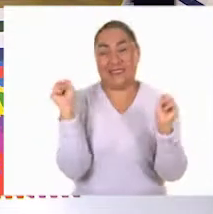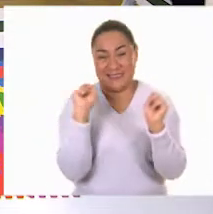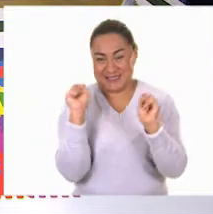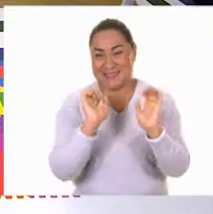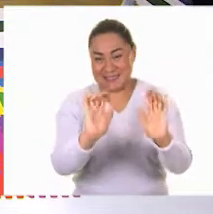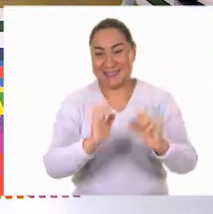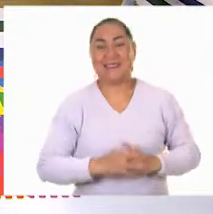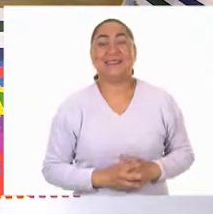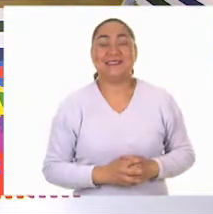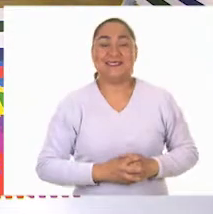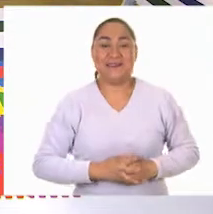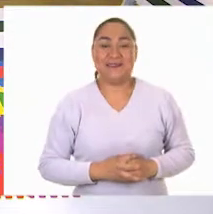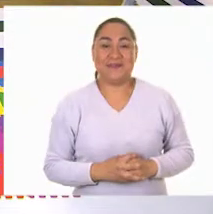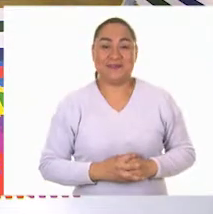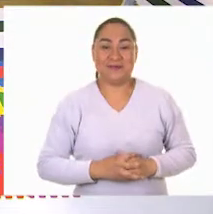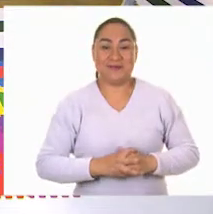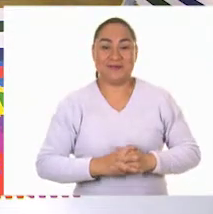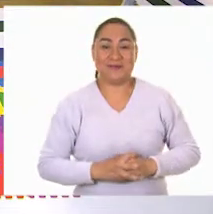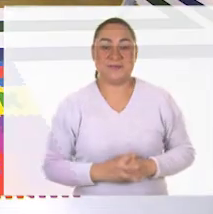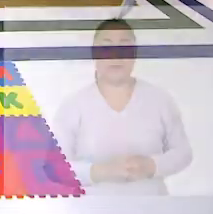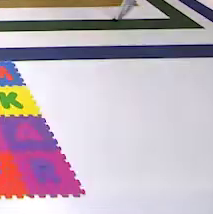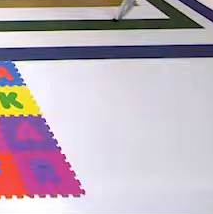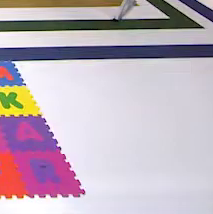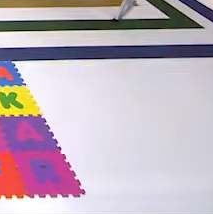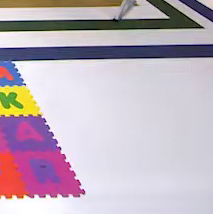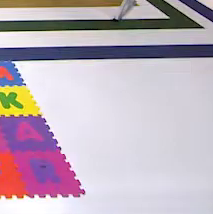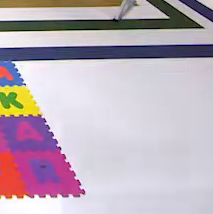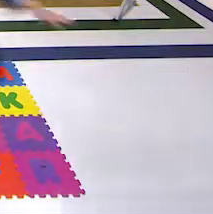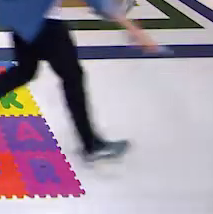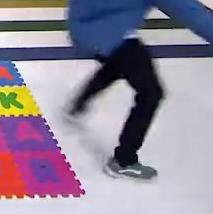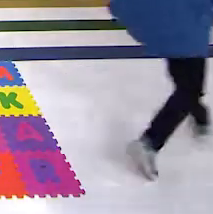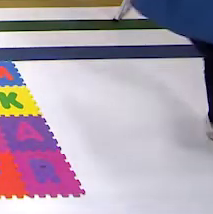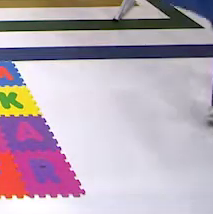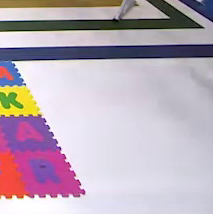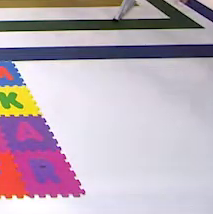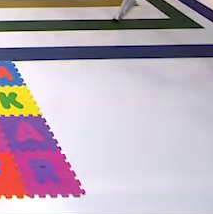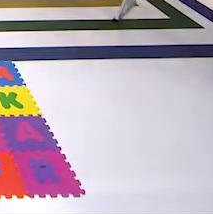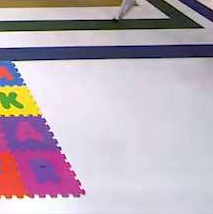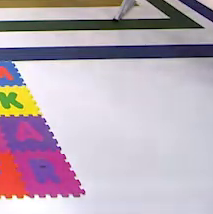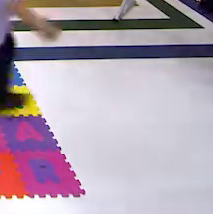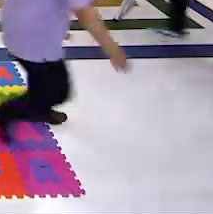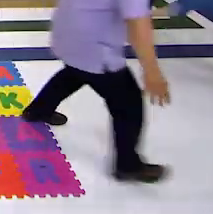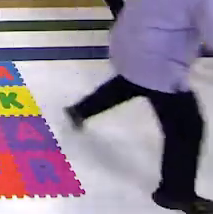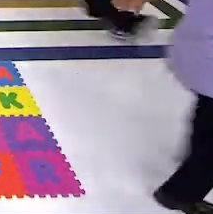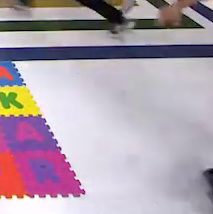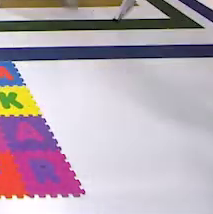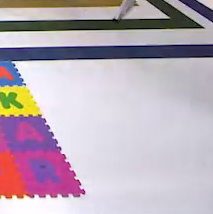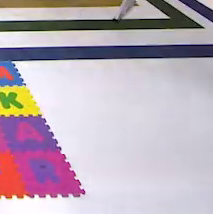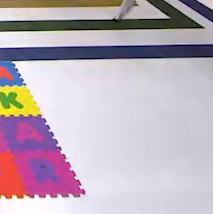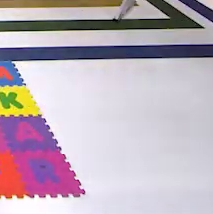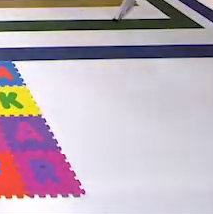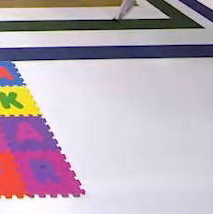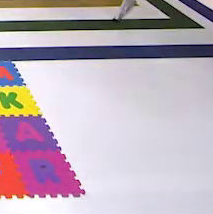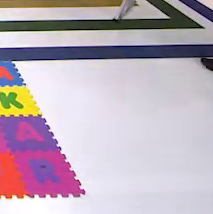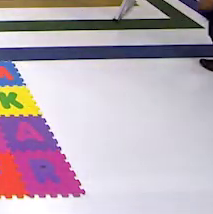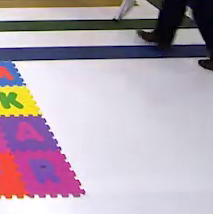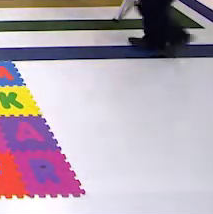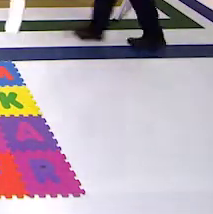vámonos sí me atrapas ahí te voy ahí te voy ahí te voy te voy a alcanzar esa venga vení